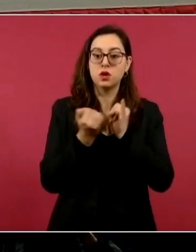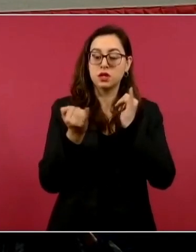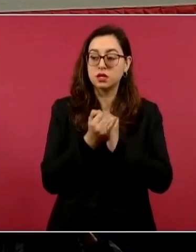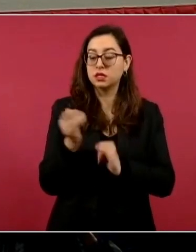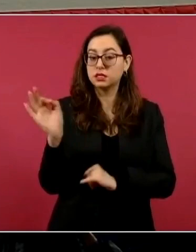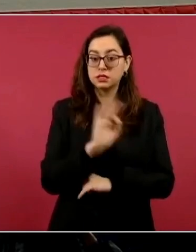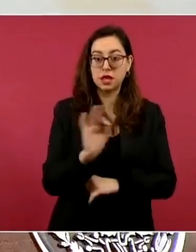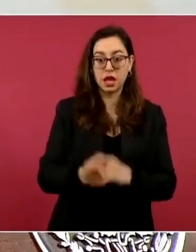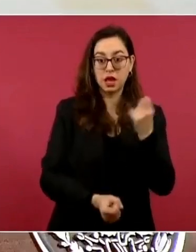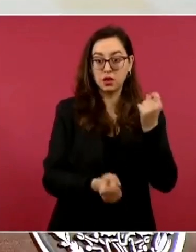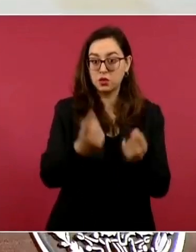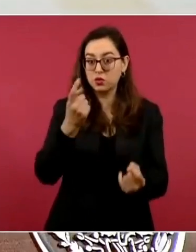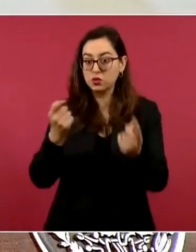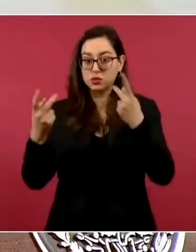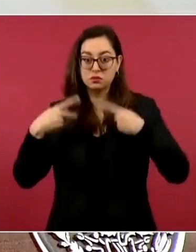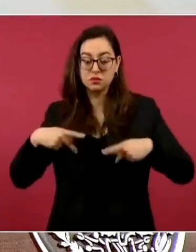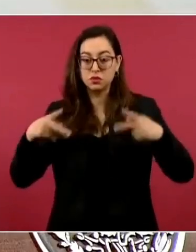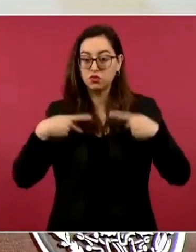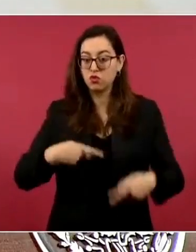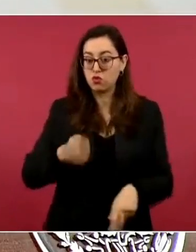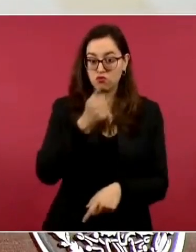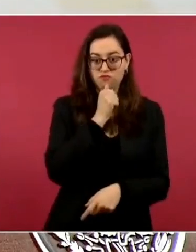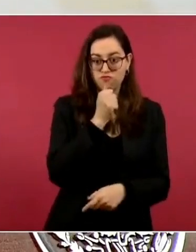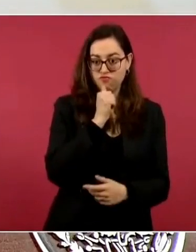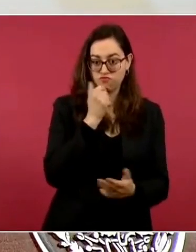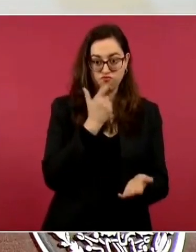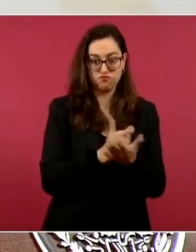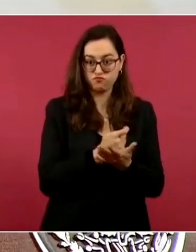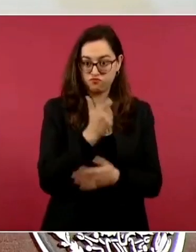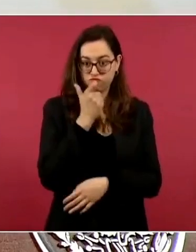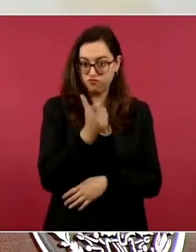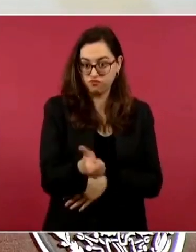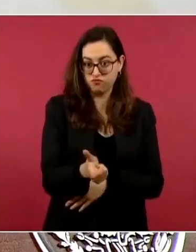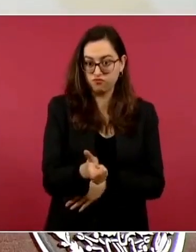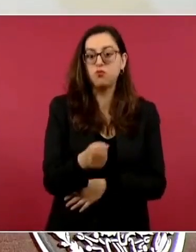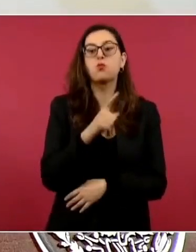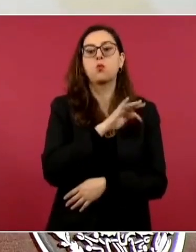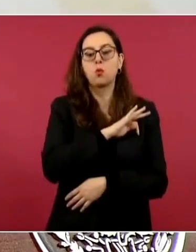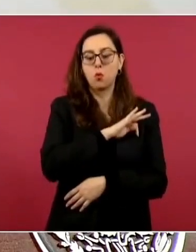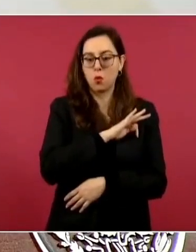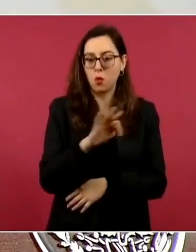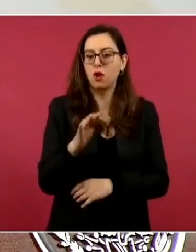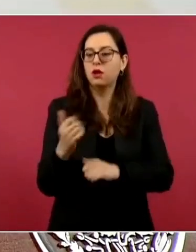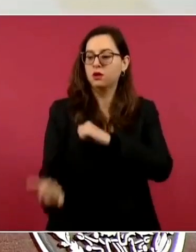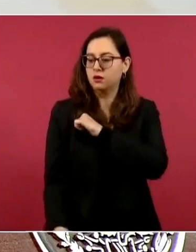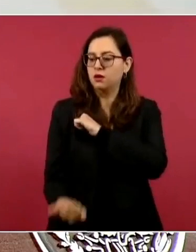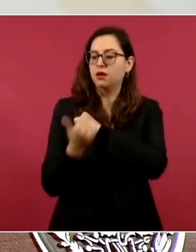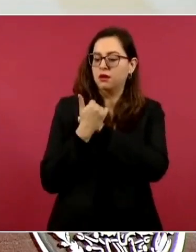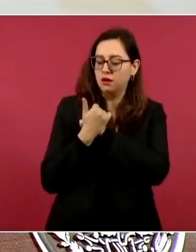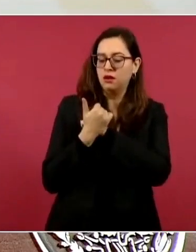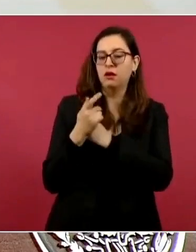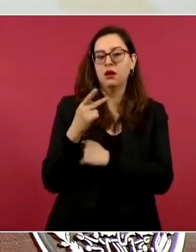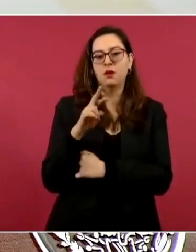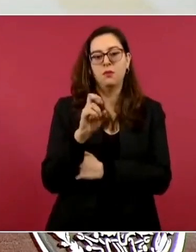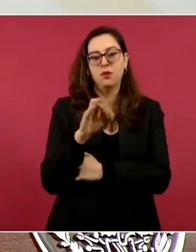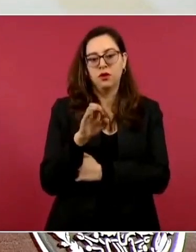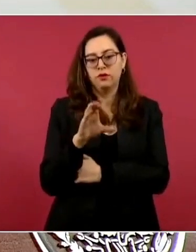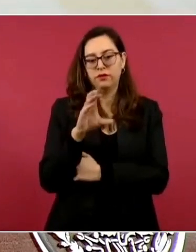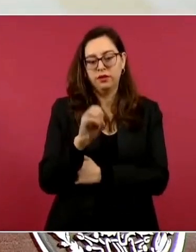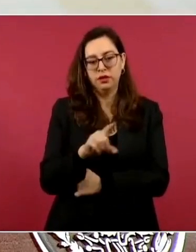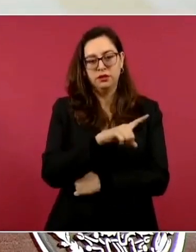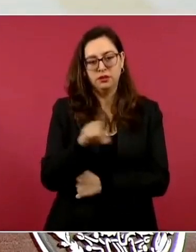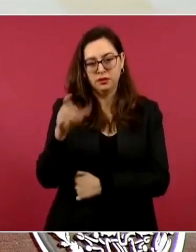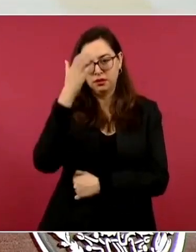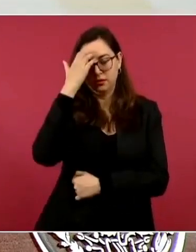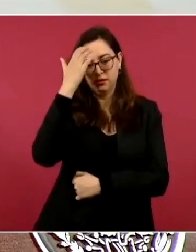no haya sido resarcido del 100 por ciento más ese 20 por ciento puede buscarnos en Profeco a través del teléfono del